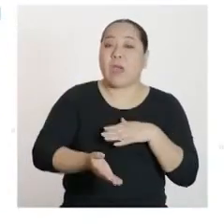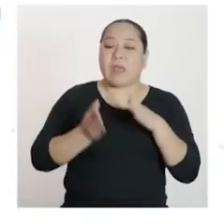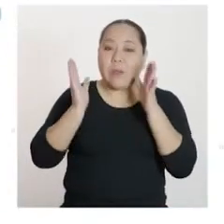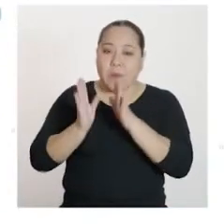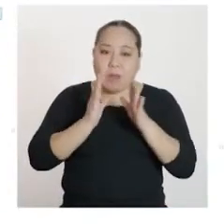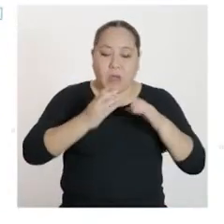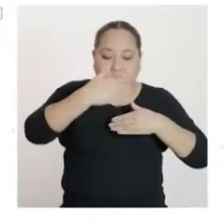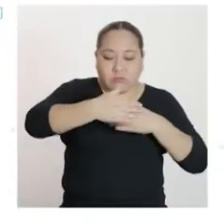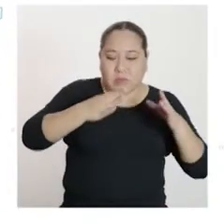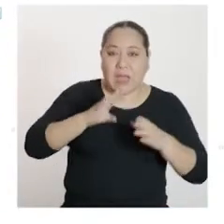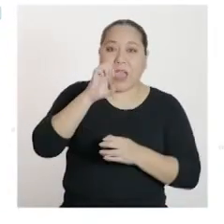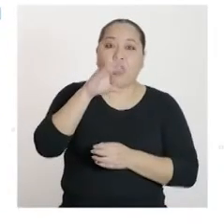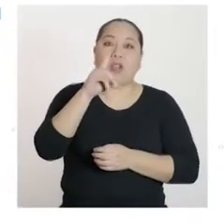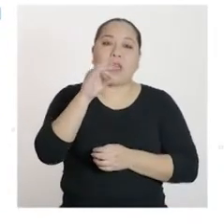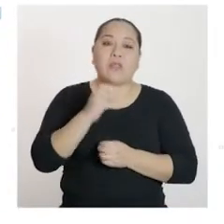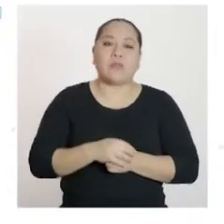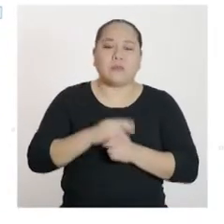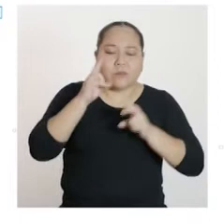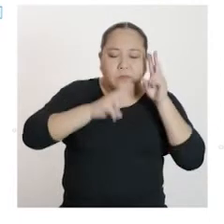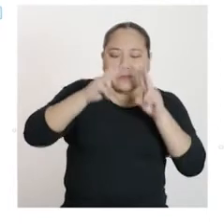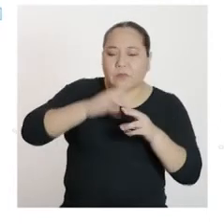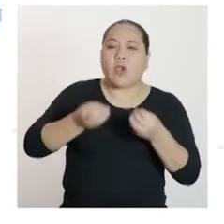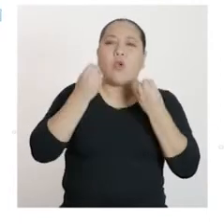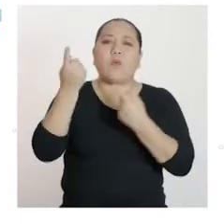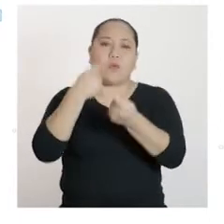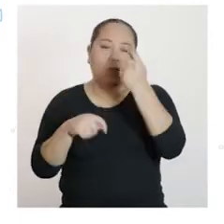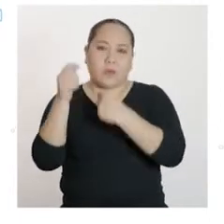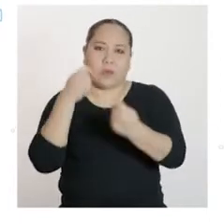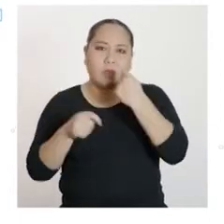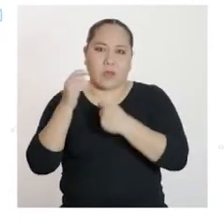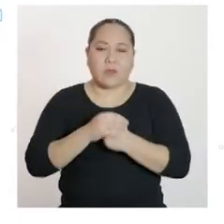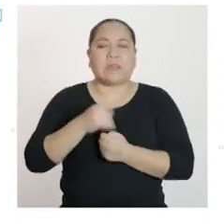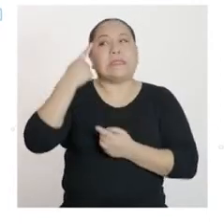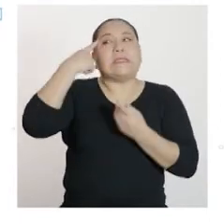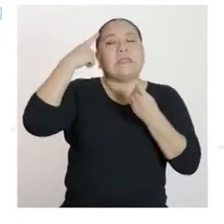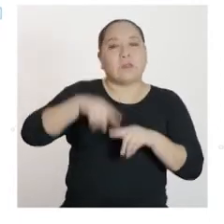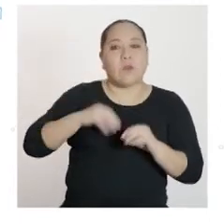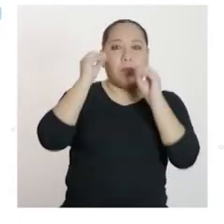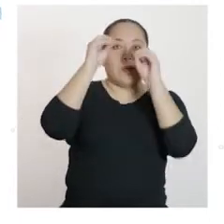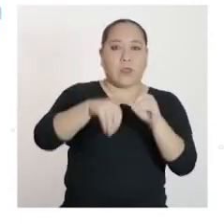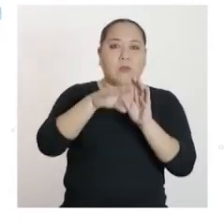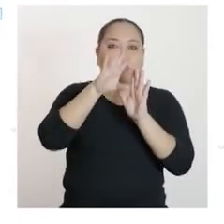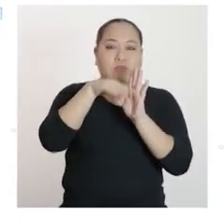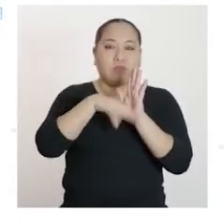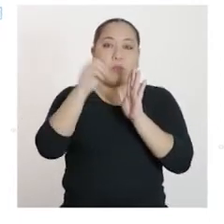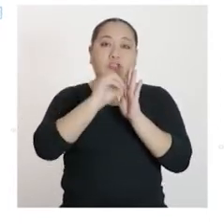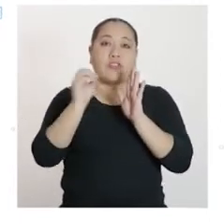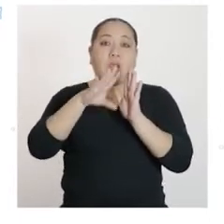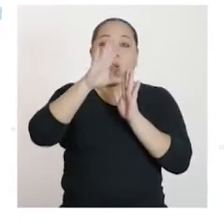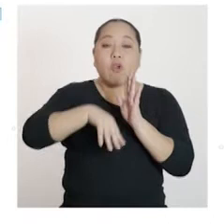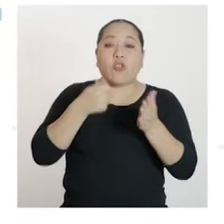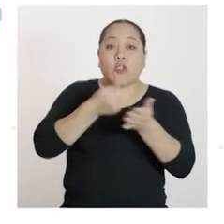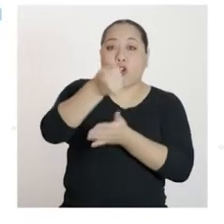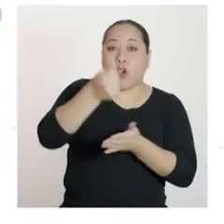ecoladrillos, hicimos un estudio de mercado para su comercialización y decidimos implementar descuentos por la compra de cada